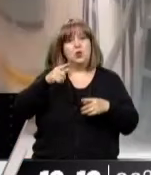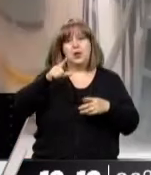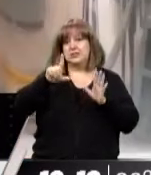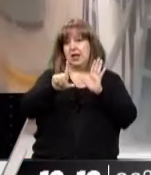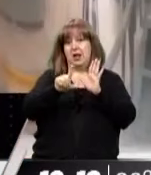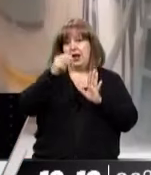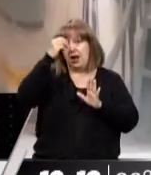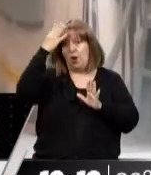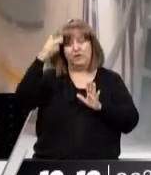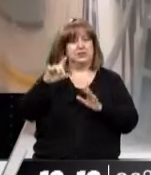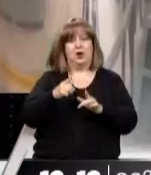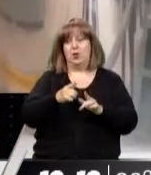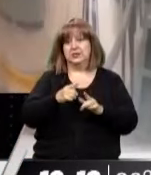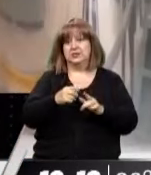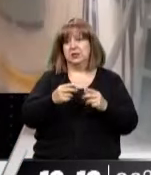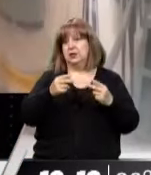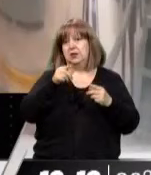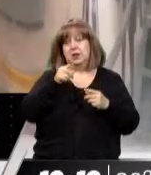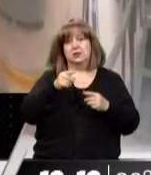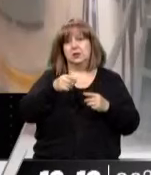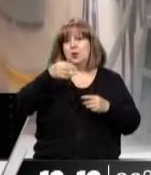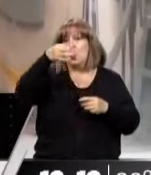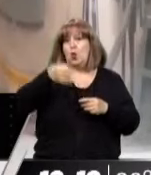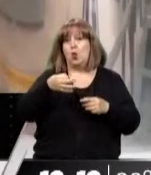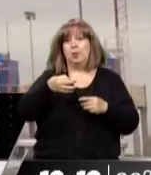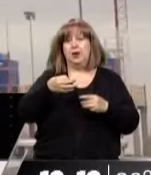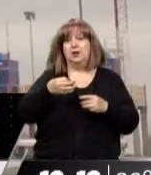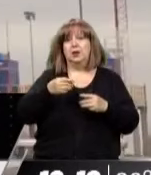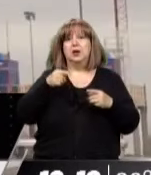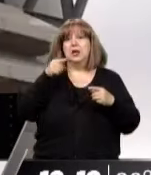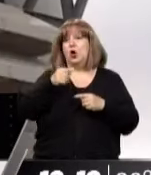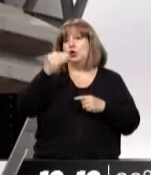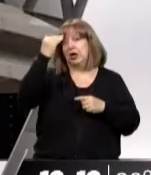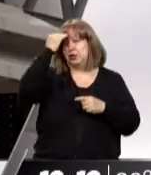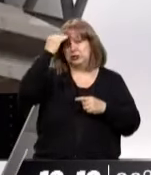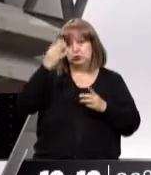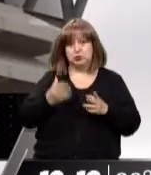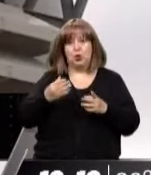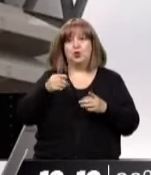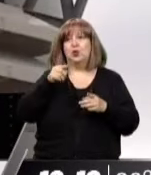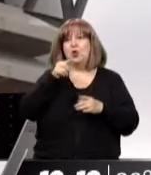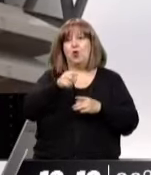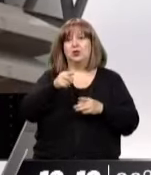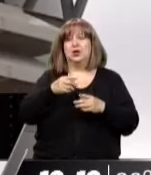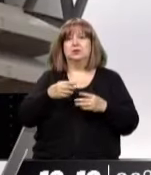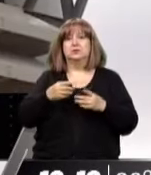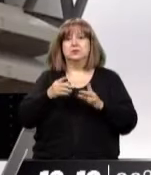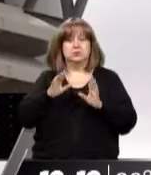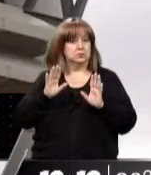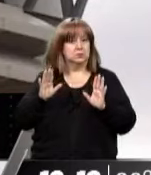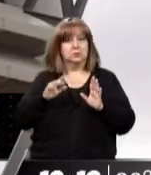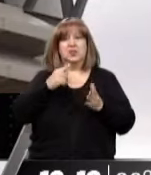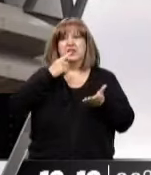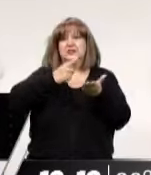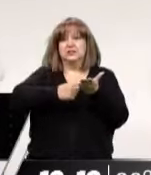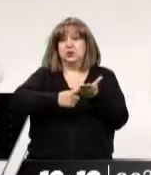que no tiene ningún asidero incumpliendo absolutamente todo, independientemente de las voluntades que puedan haber tras de estas